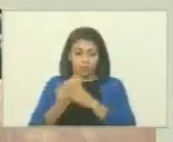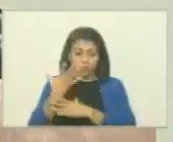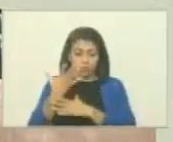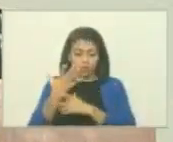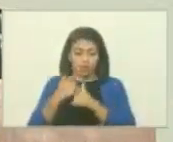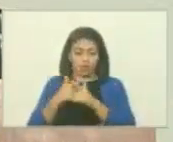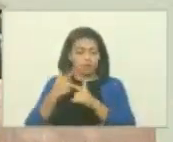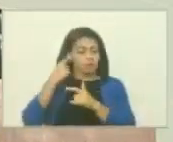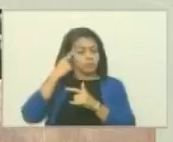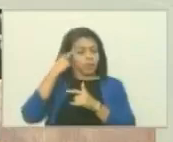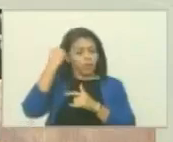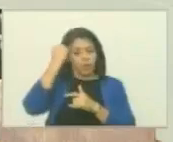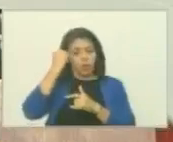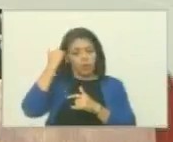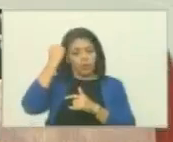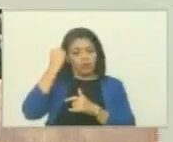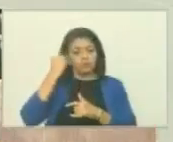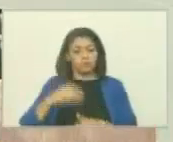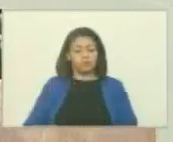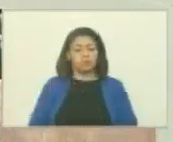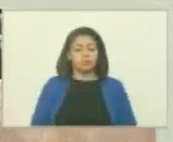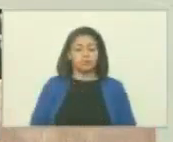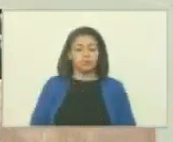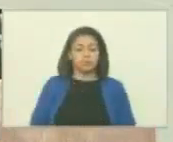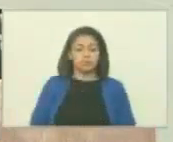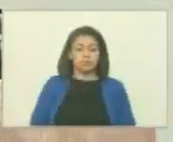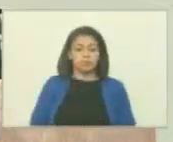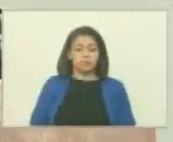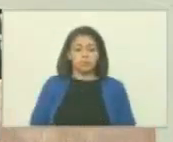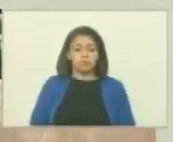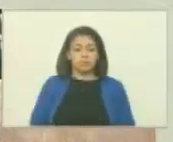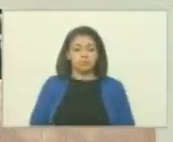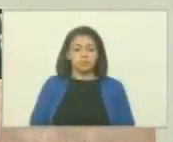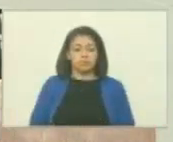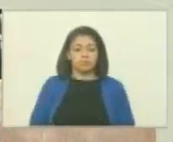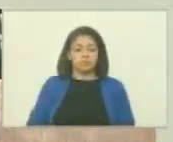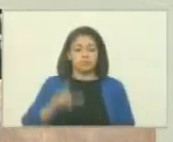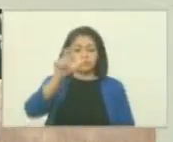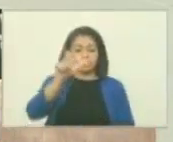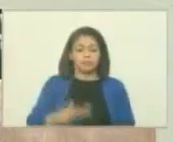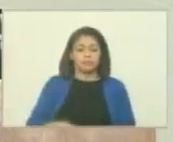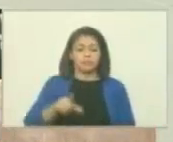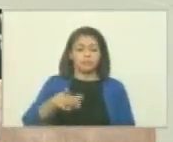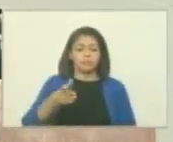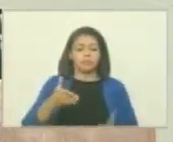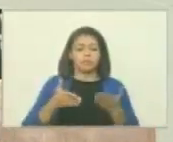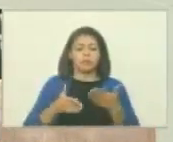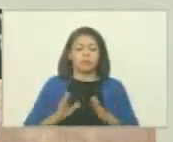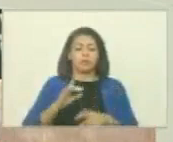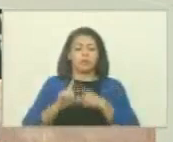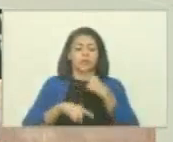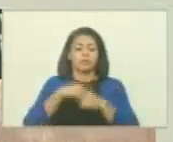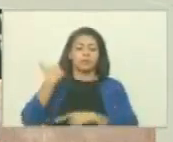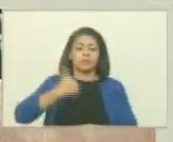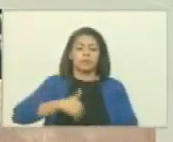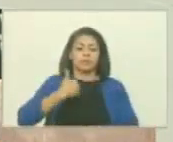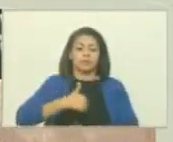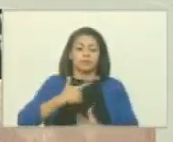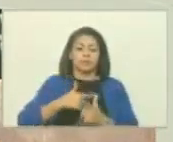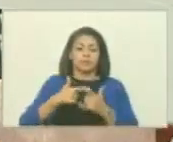hecho liminar donde un ciudadano que nació en lo que después sería Argentina